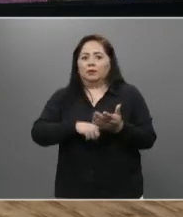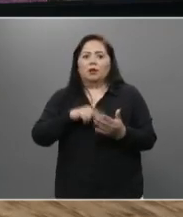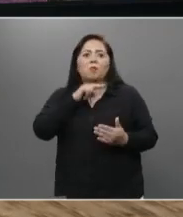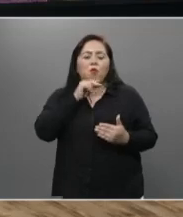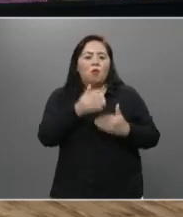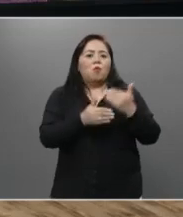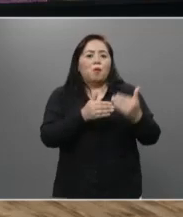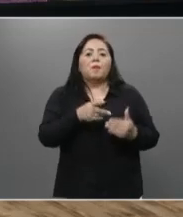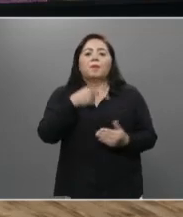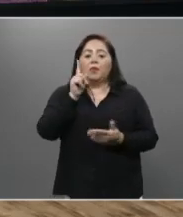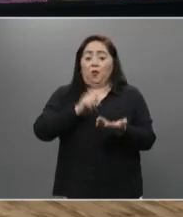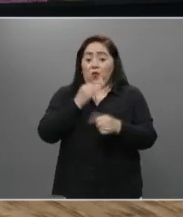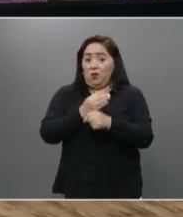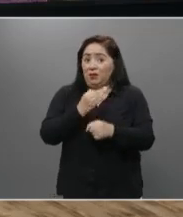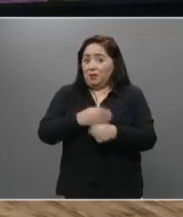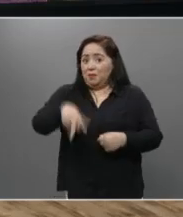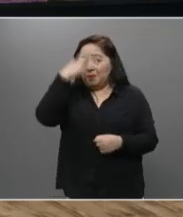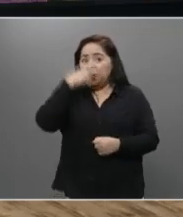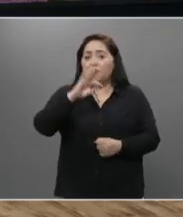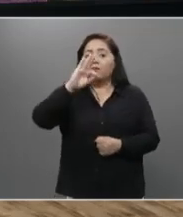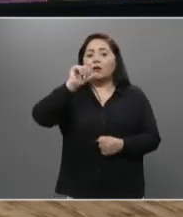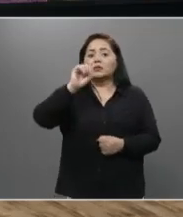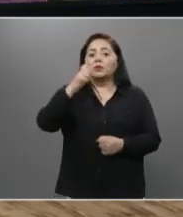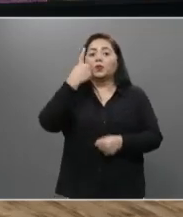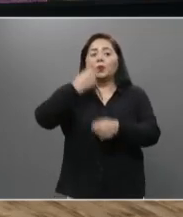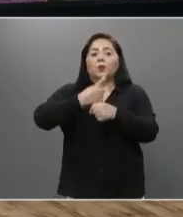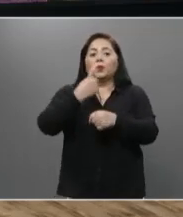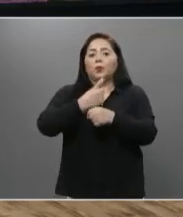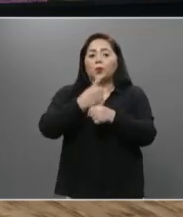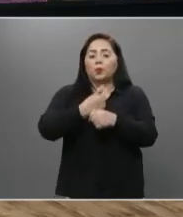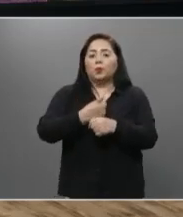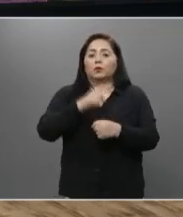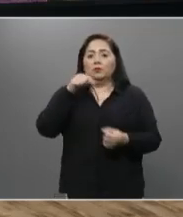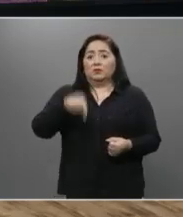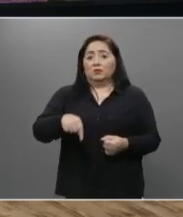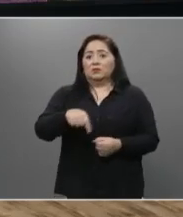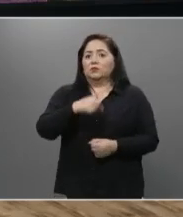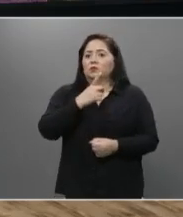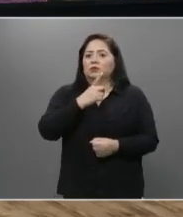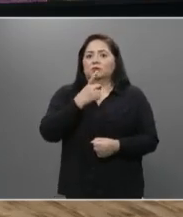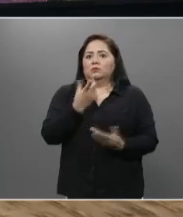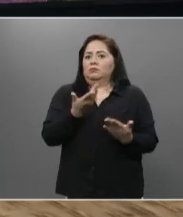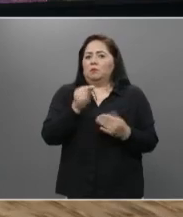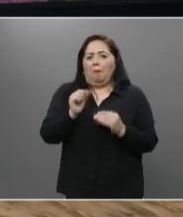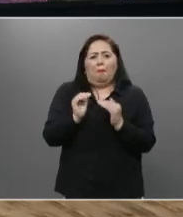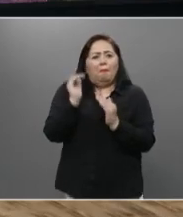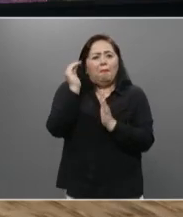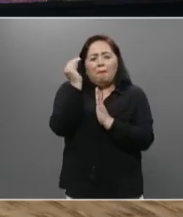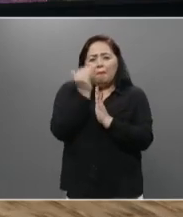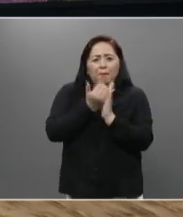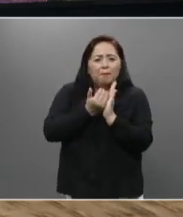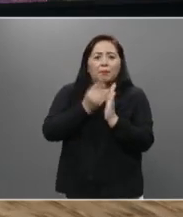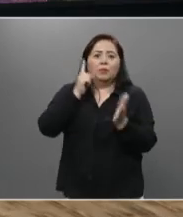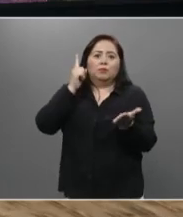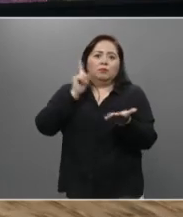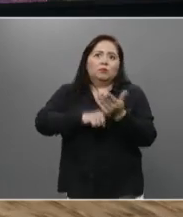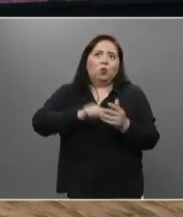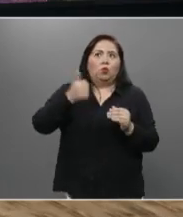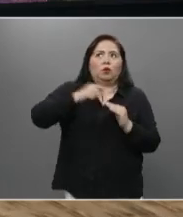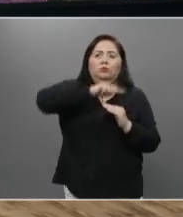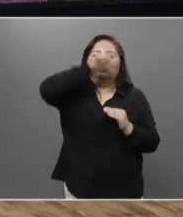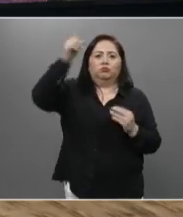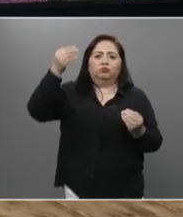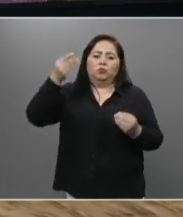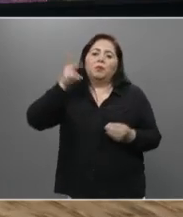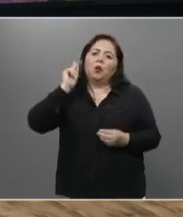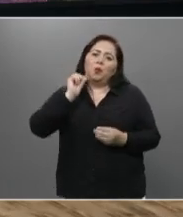delanteras. Estamos en fase 1 en México. Nuestro número de casos es relativamente menor comparado, no, no,